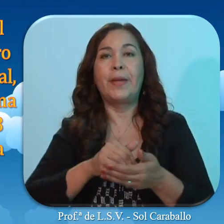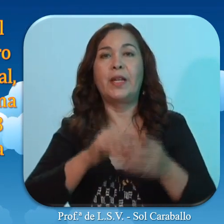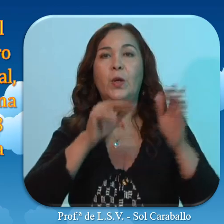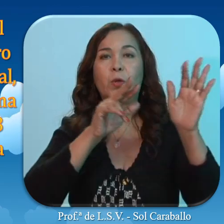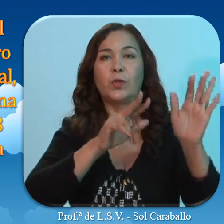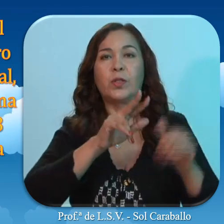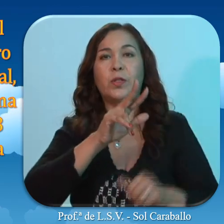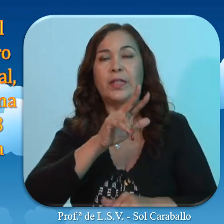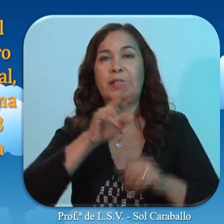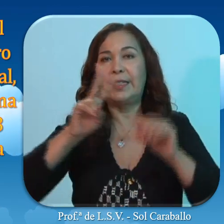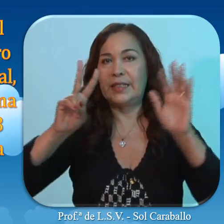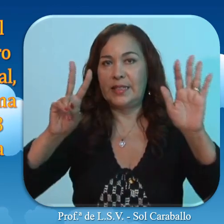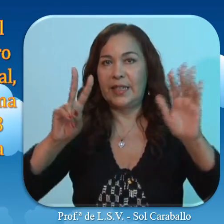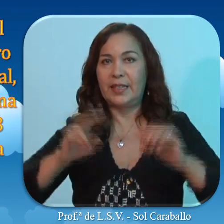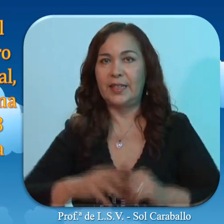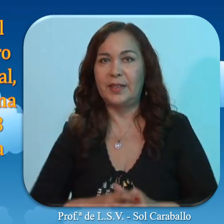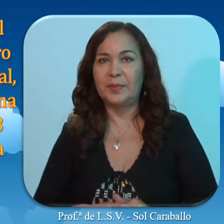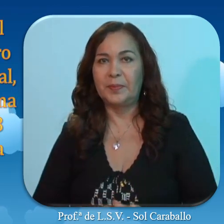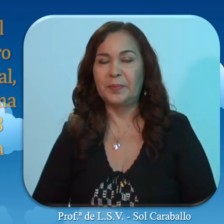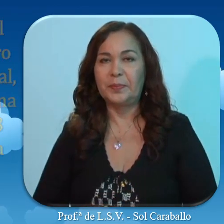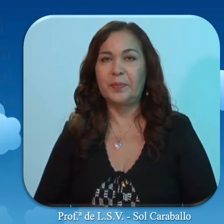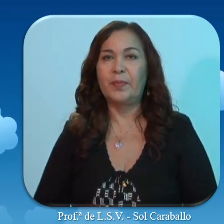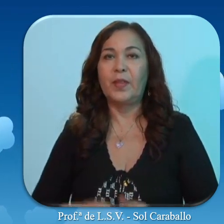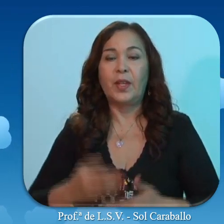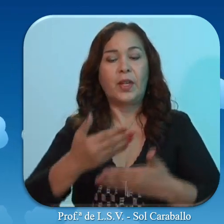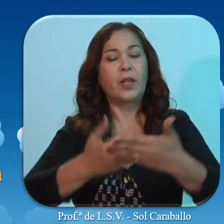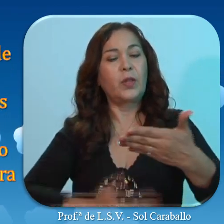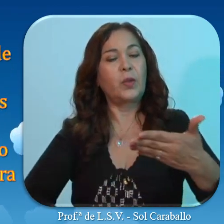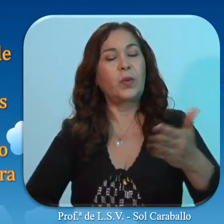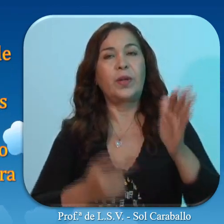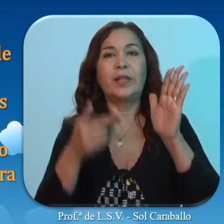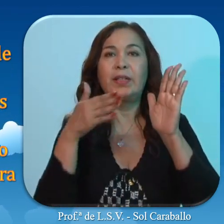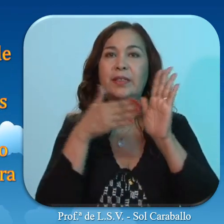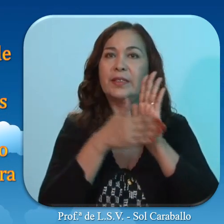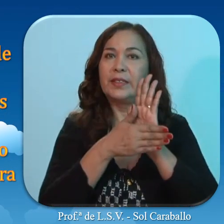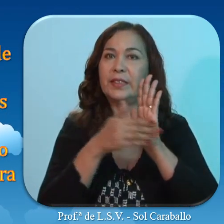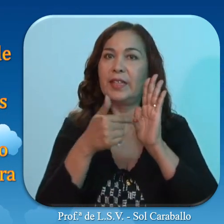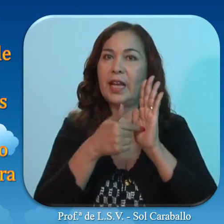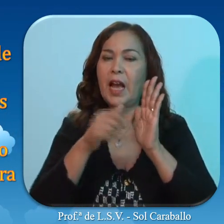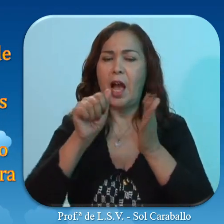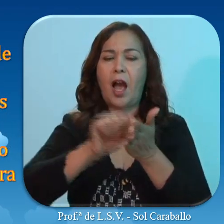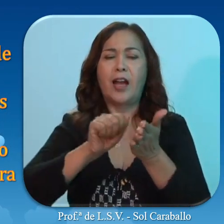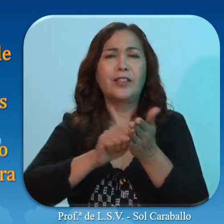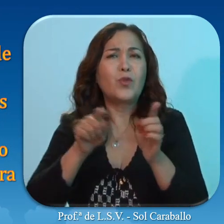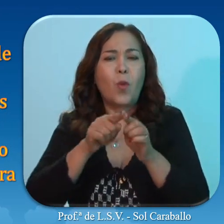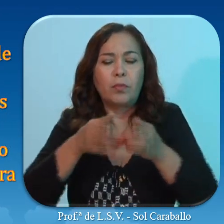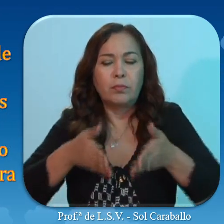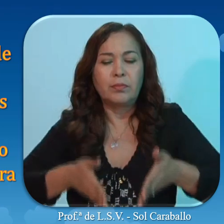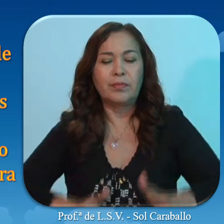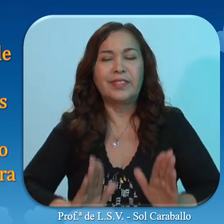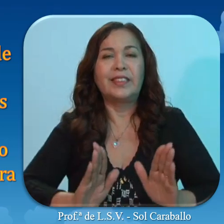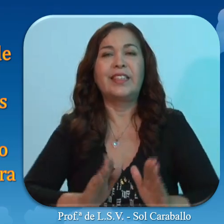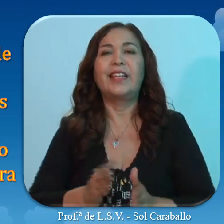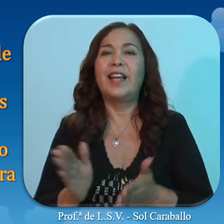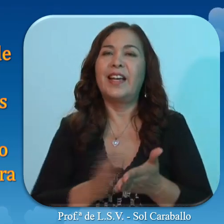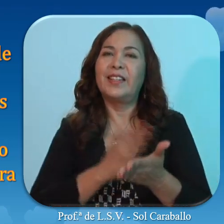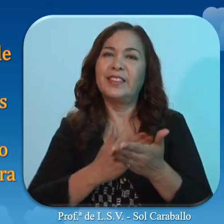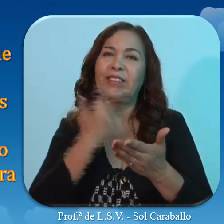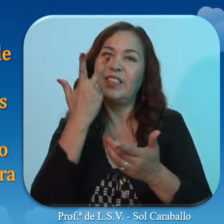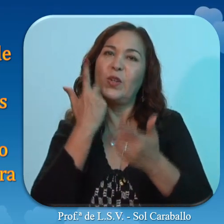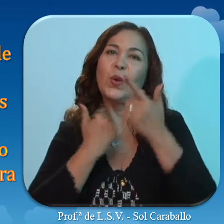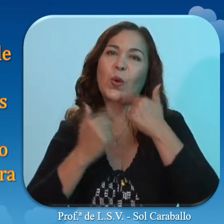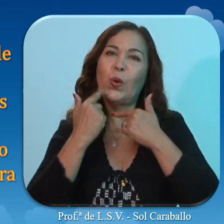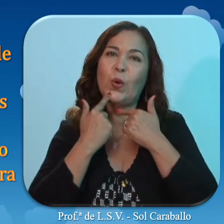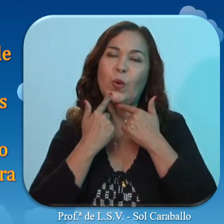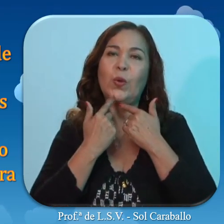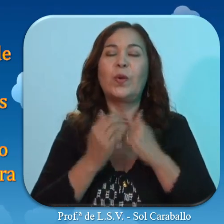.837. El documento representa el acta de nacimiento de la revista Tricolor.